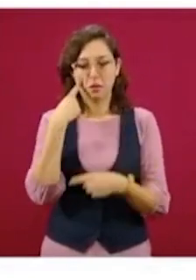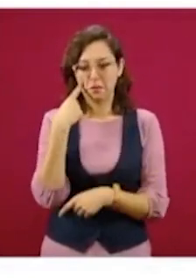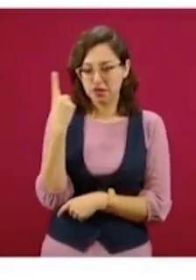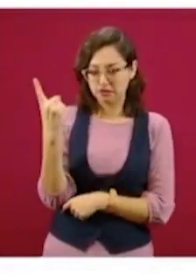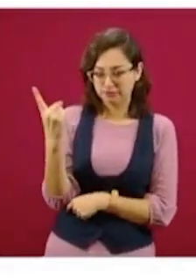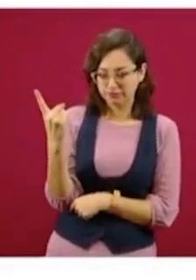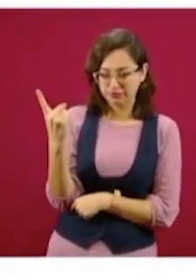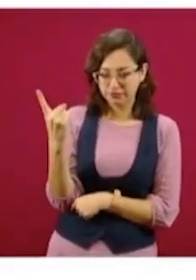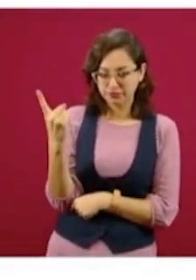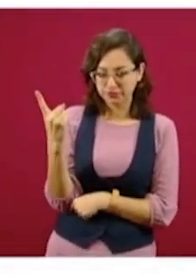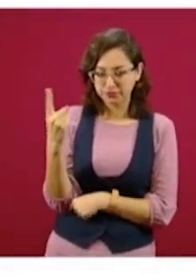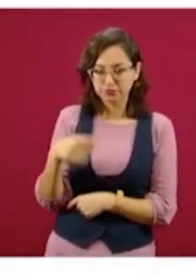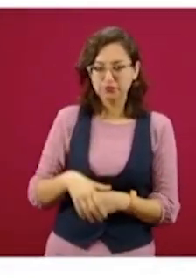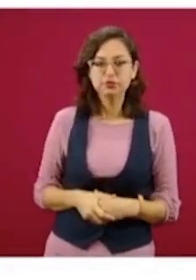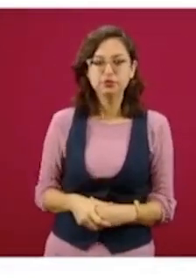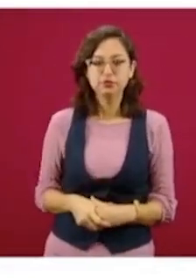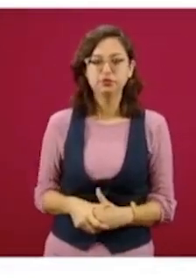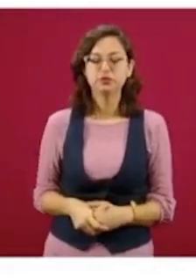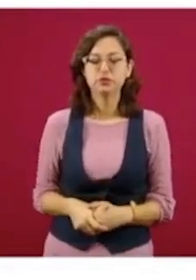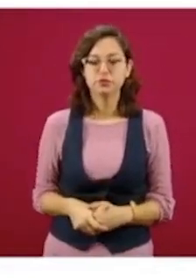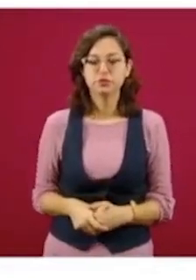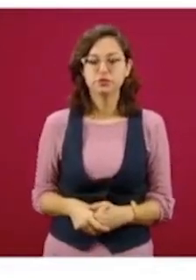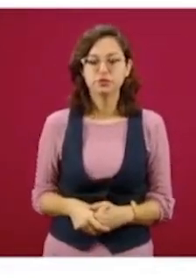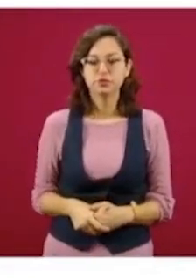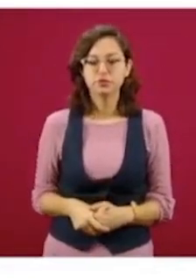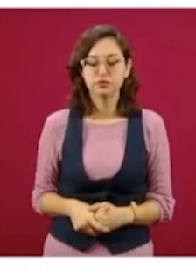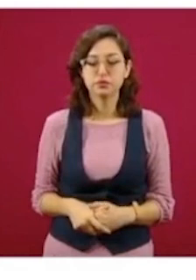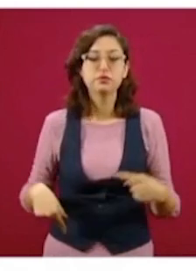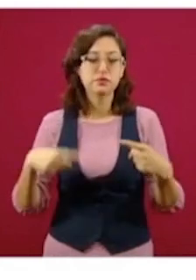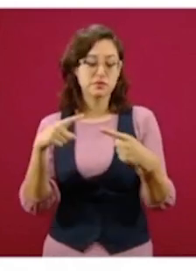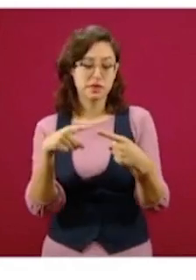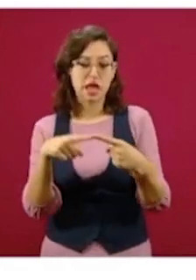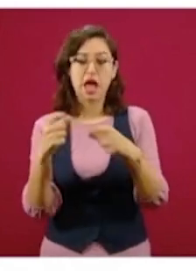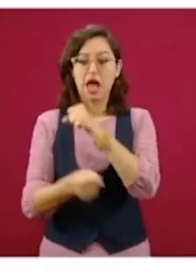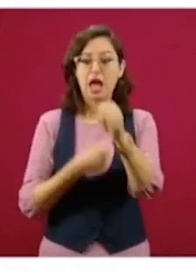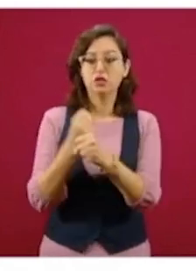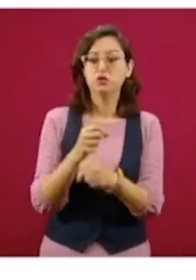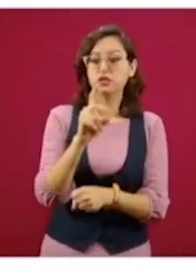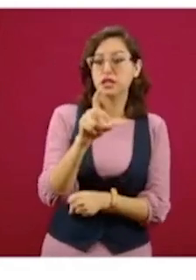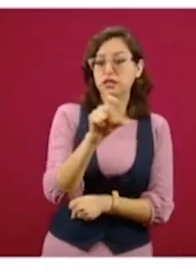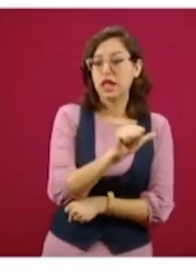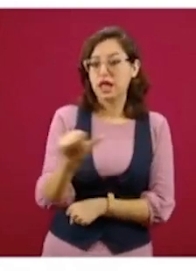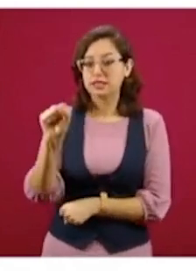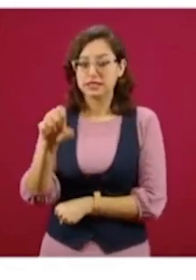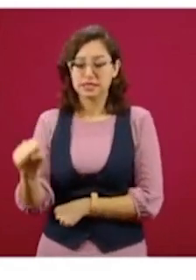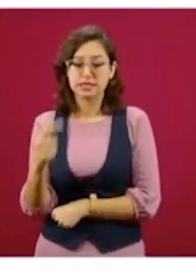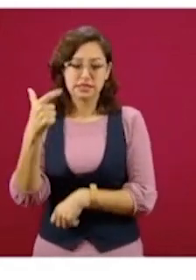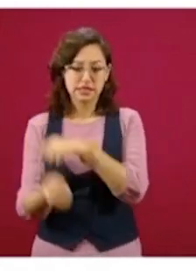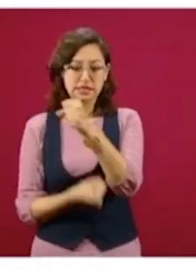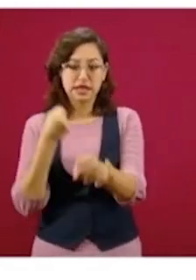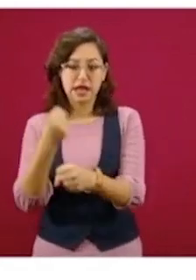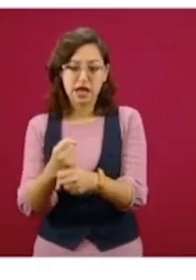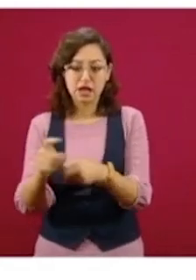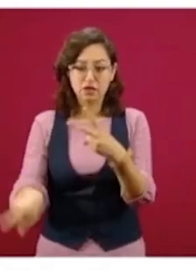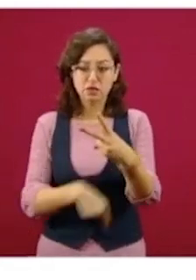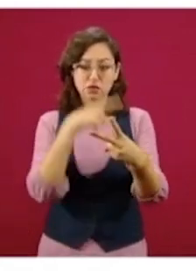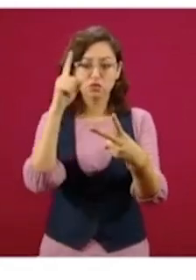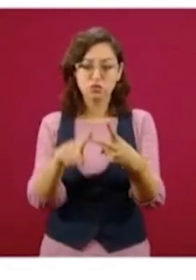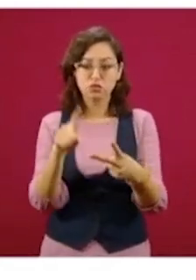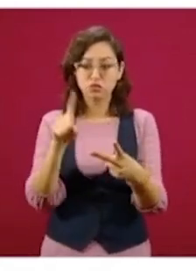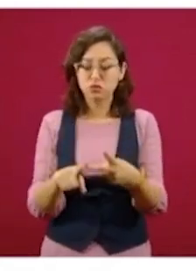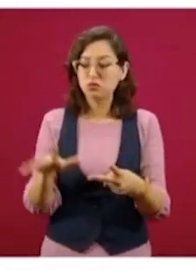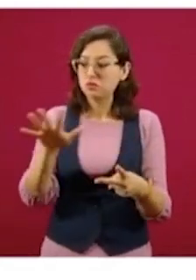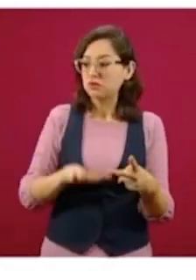vivir en las zonas de muy alta, alta y media marginación y tener al menos seis meses de operación.